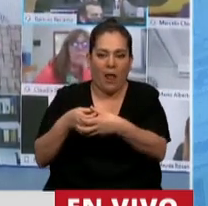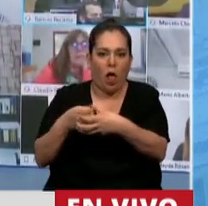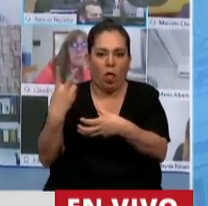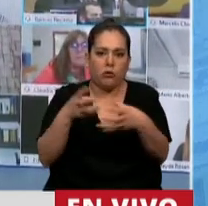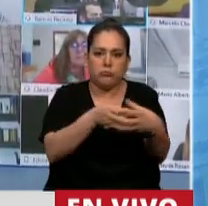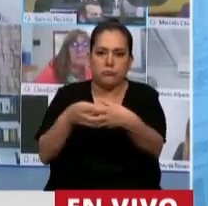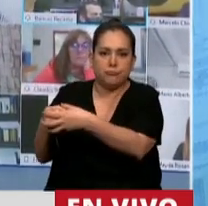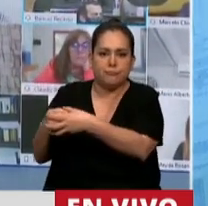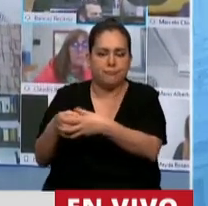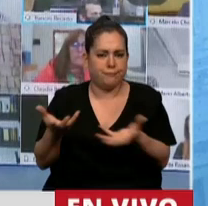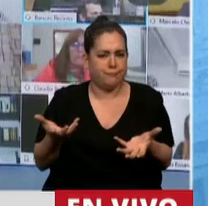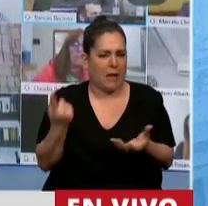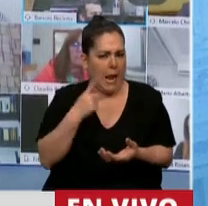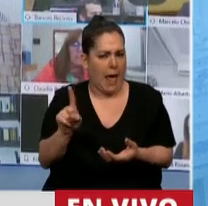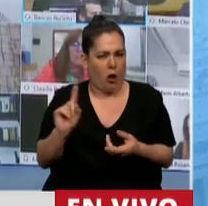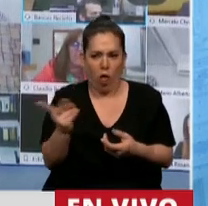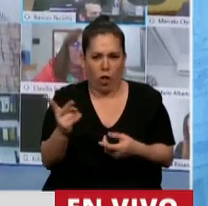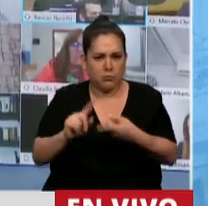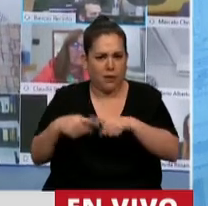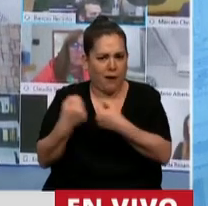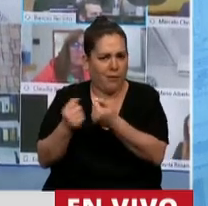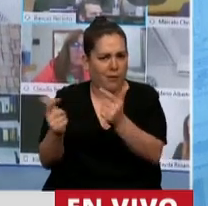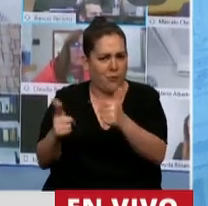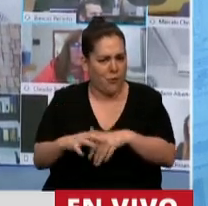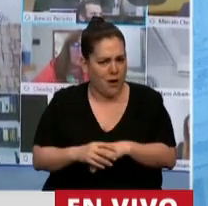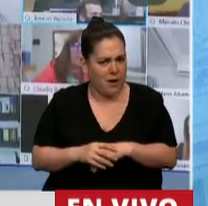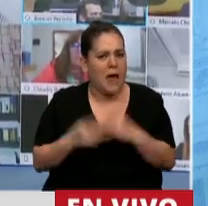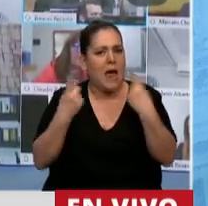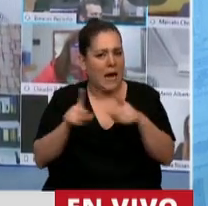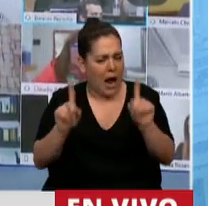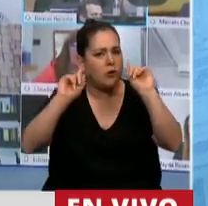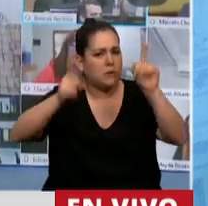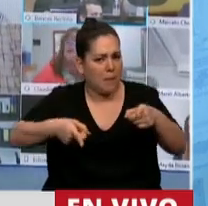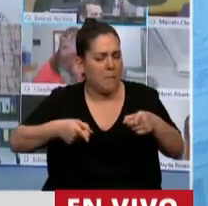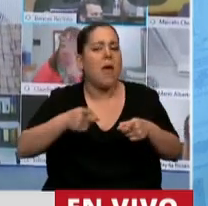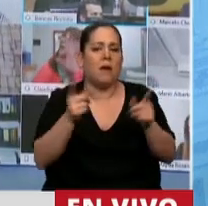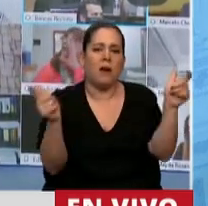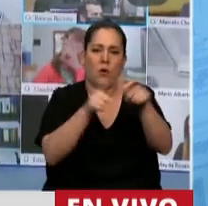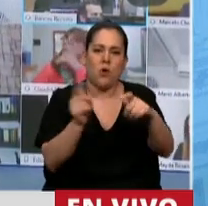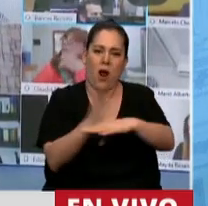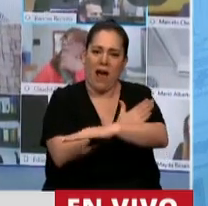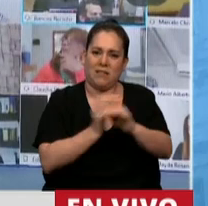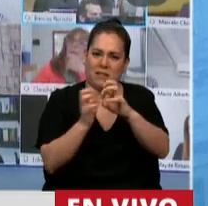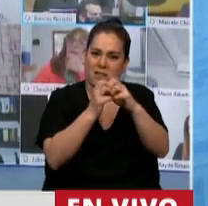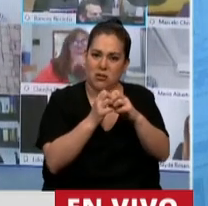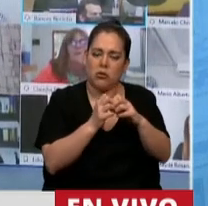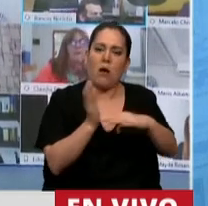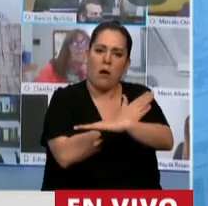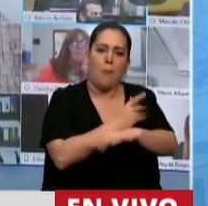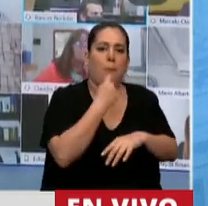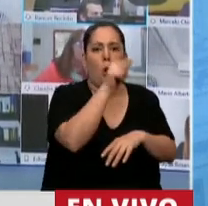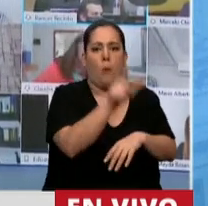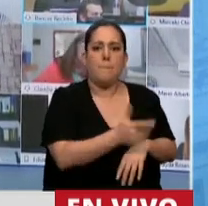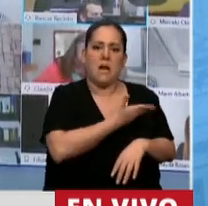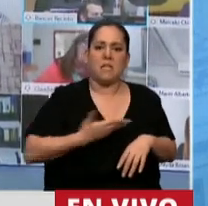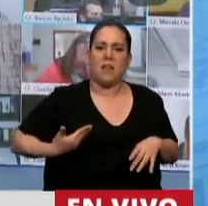Como de la misma manera que es raro que en la labor parlamentaria se ponga en valor la opinión de un presidente de bloque que